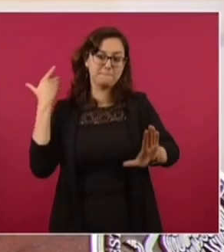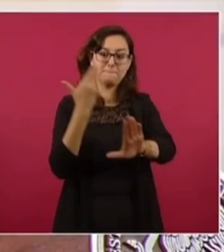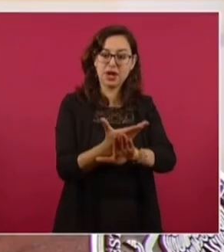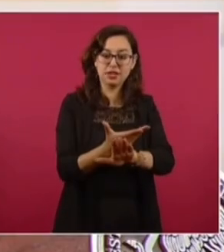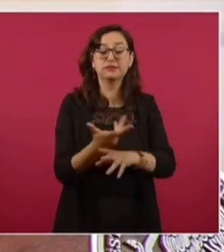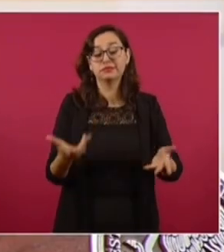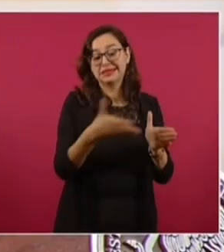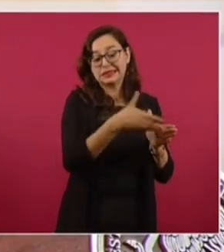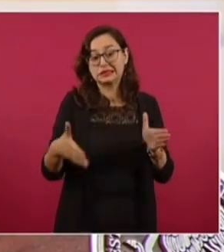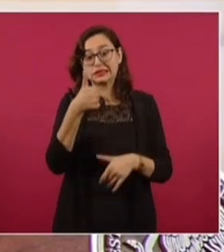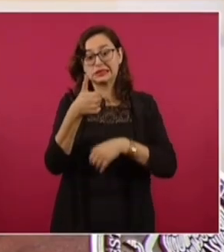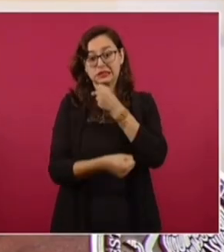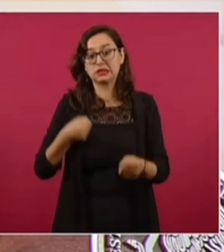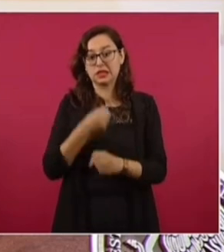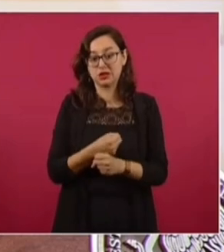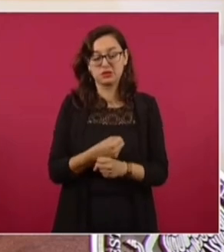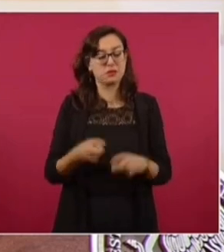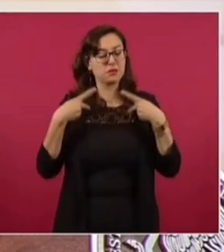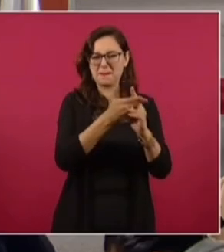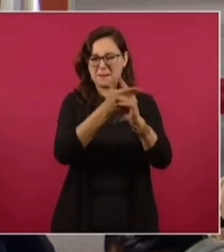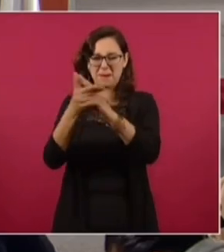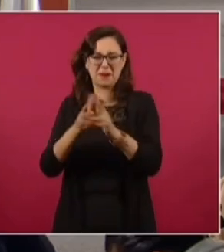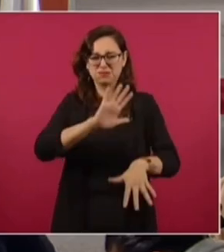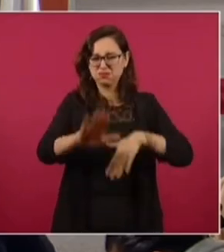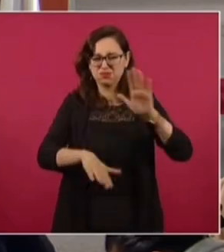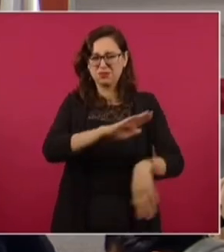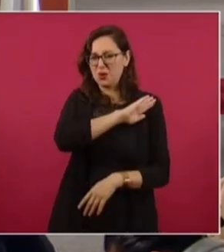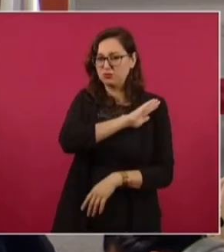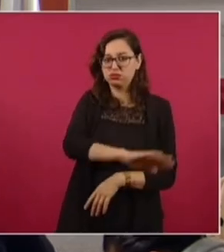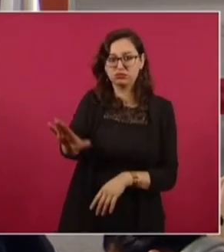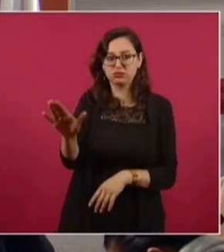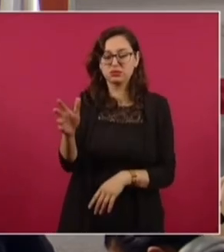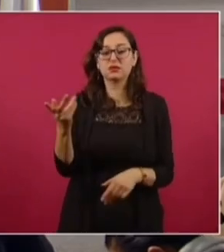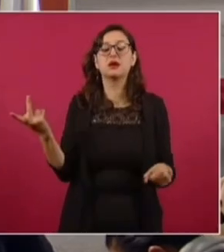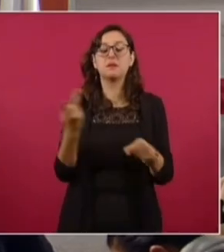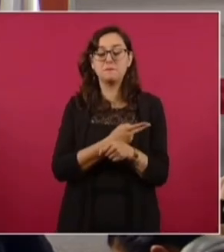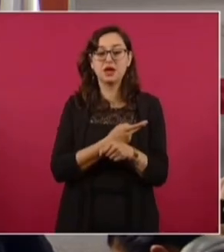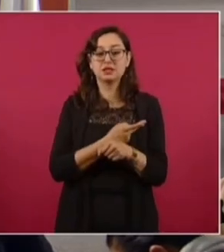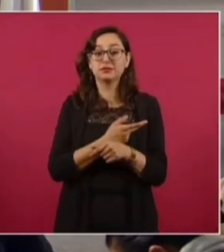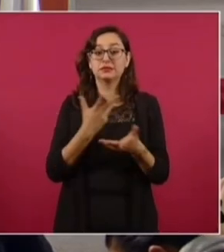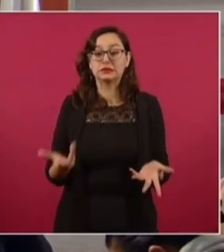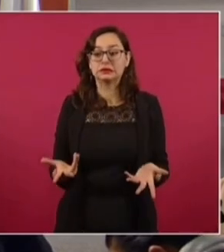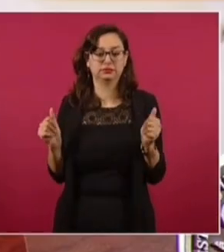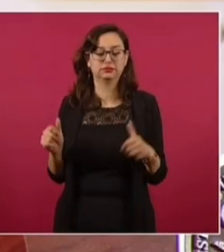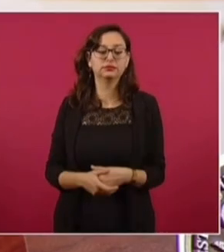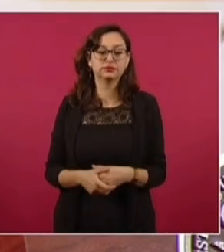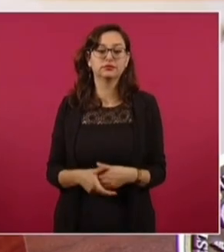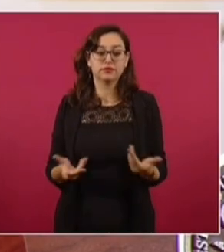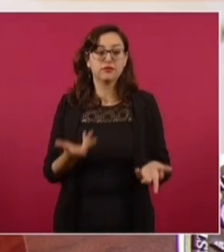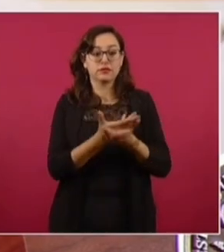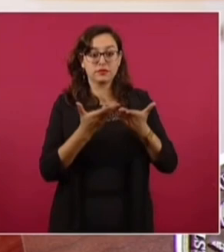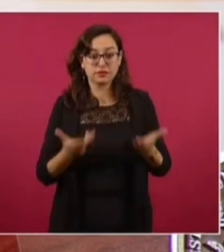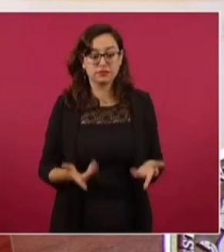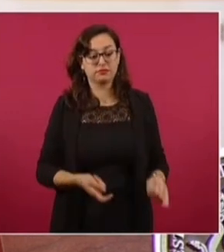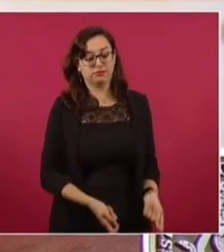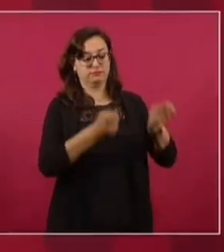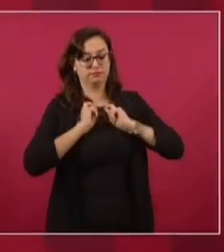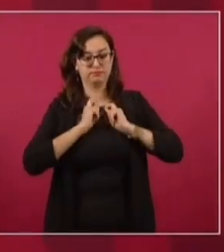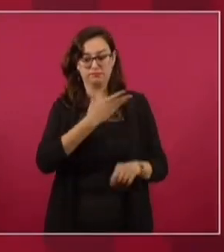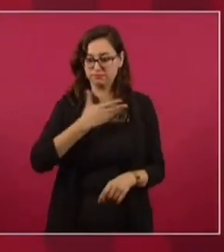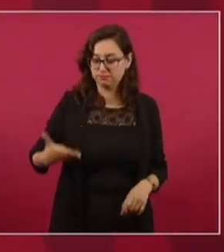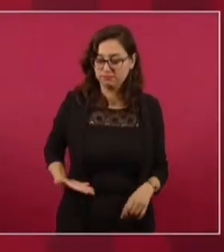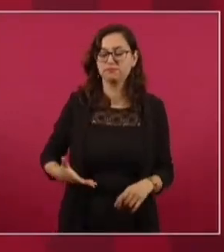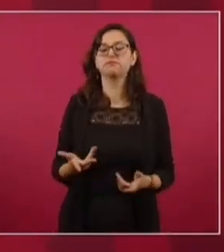Y durante esa guerra murieron muchos y los desaparecían. Entonces, nosotros cuando llegamos asumimos la